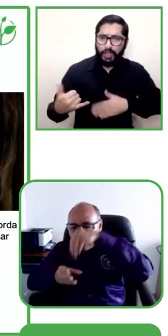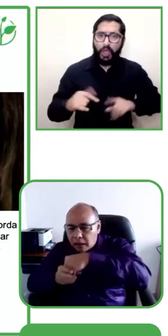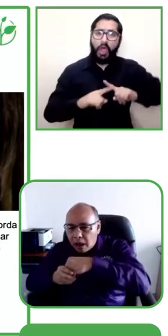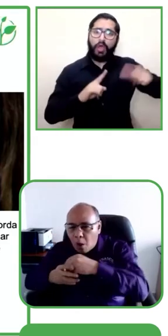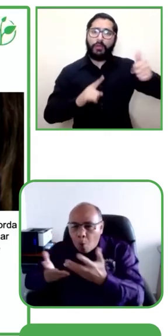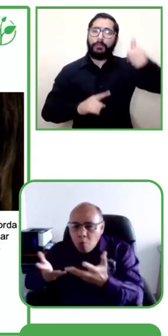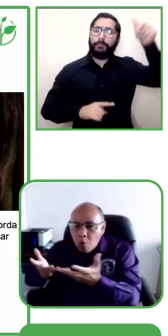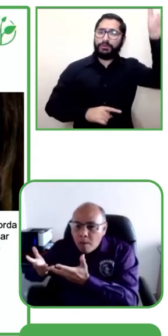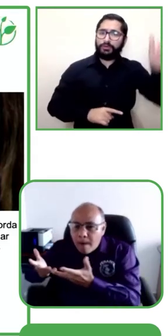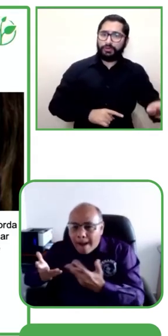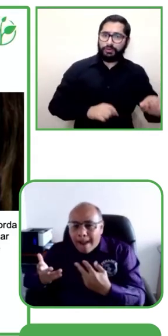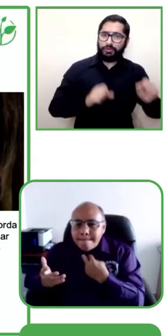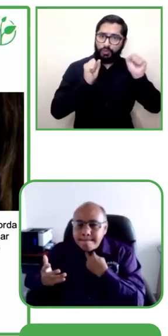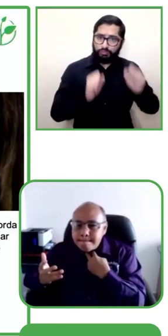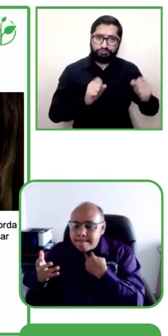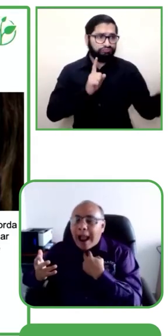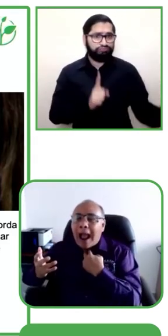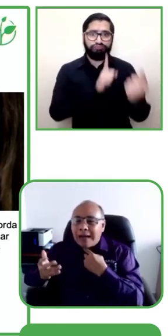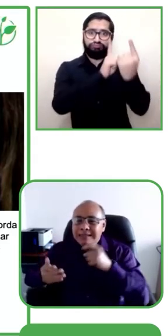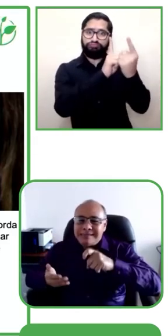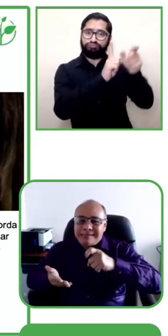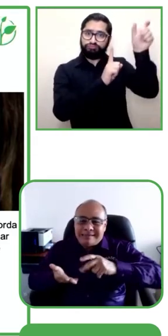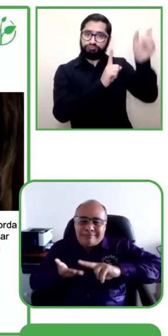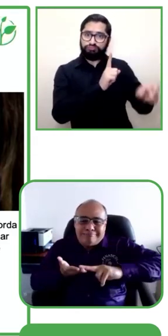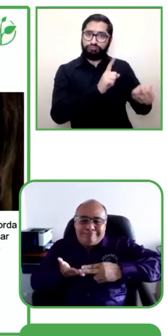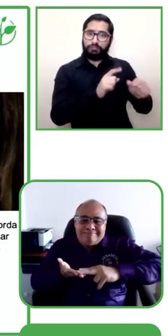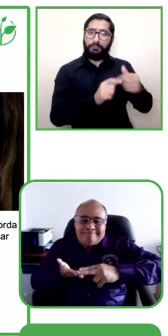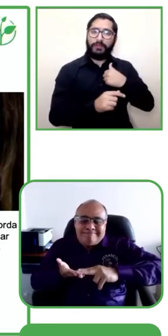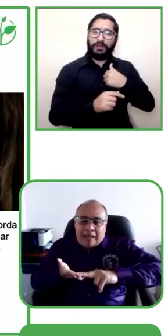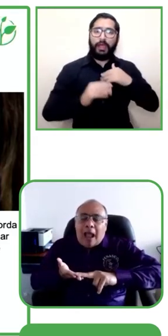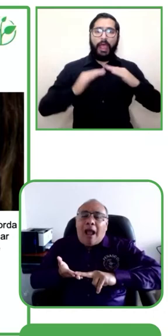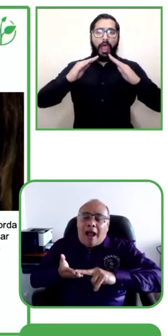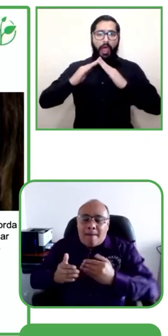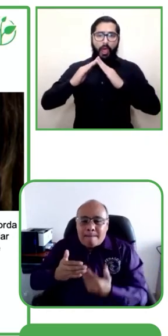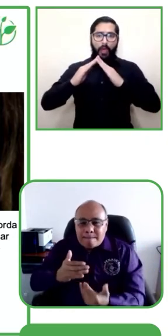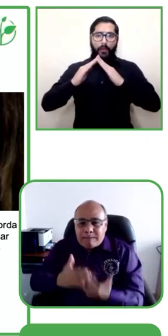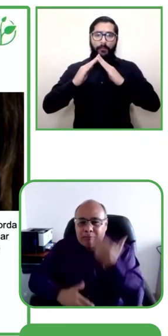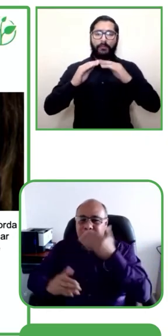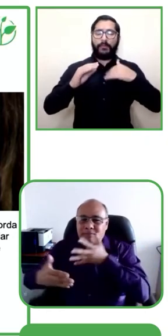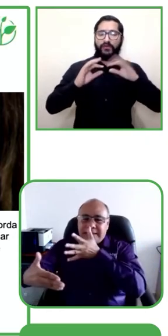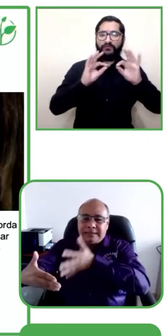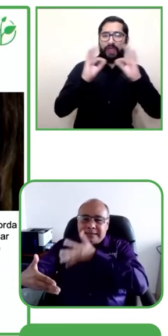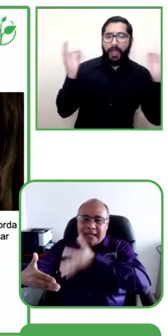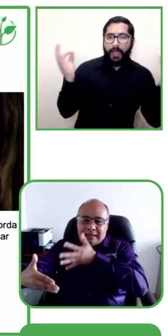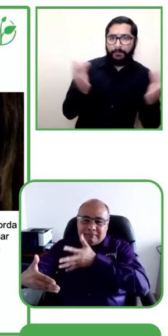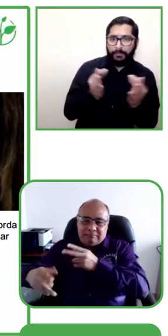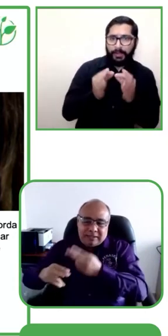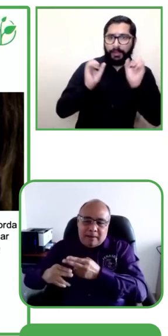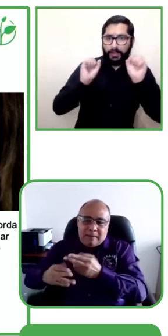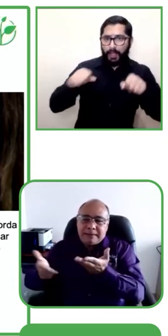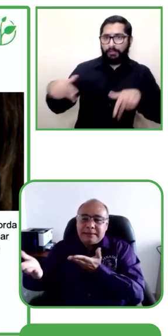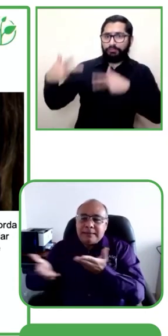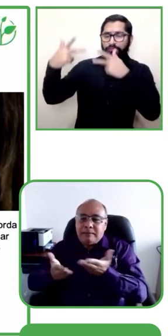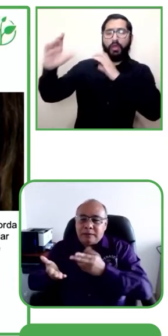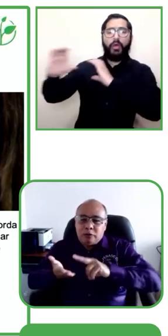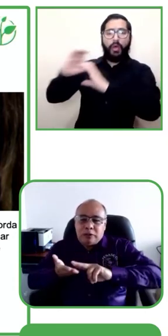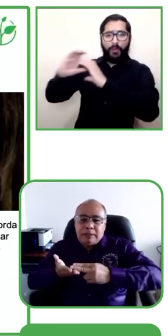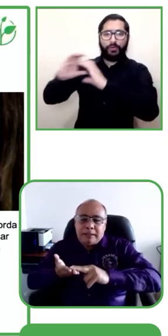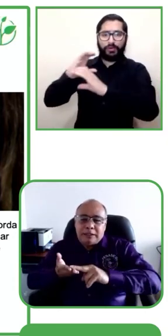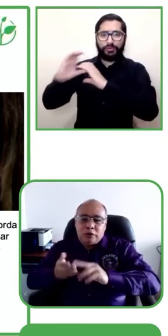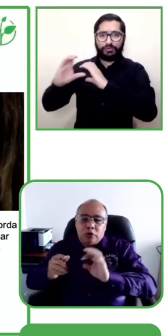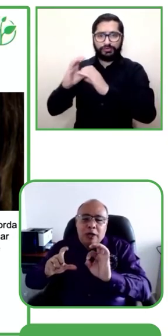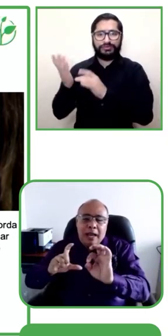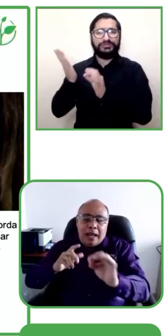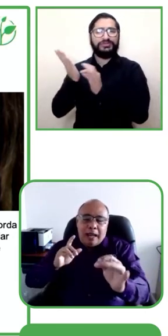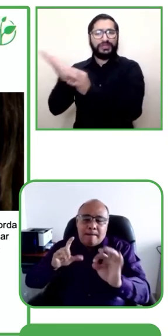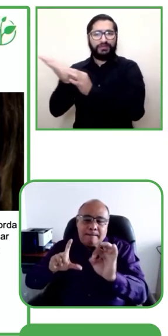espacio, de pronto en mi casa, con mi familia, comunicarme, contar con el servicio de interpretación. Entonces fue allí cuando se creó el